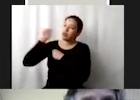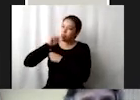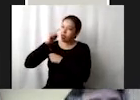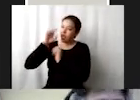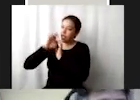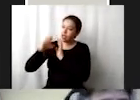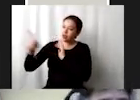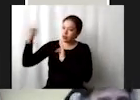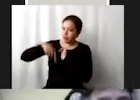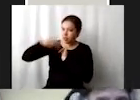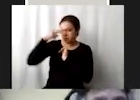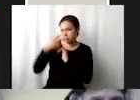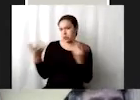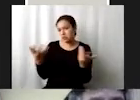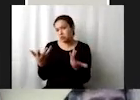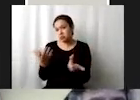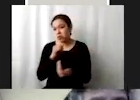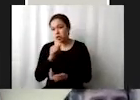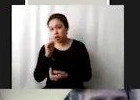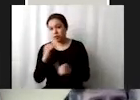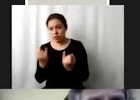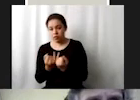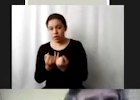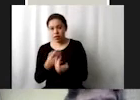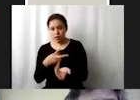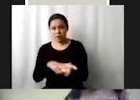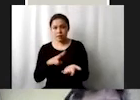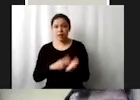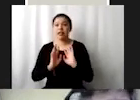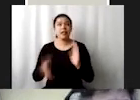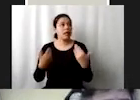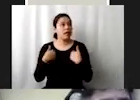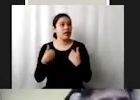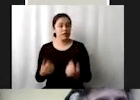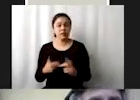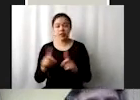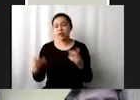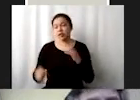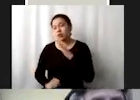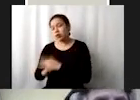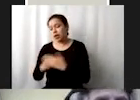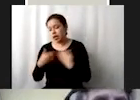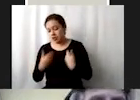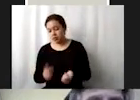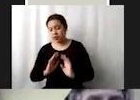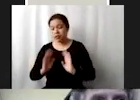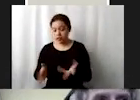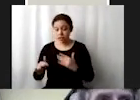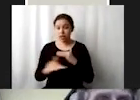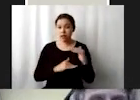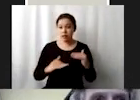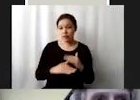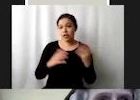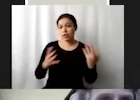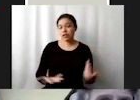igual de valiosos sobre todo para que ya entendimos qué es el desarrollo sostenible cuál es la base que tienen las